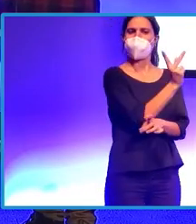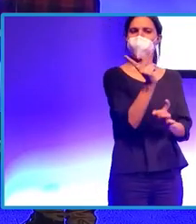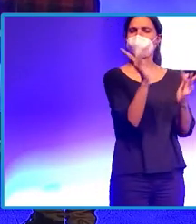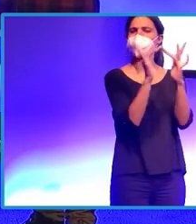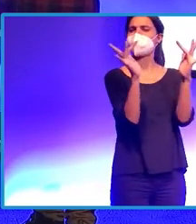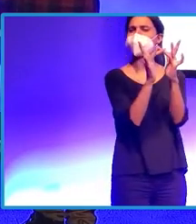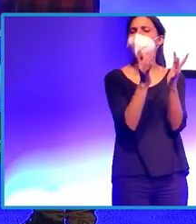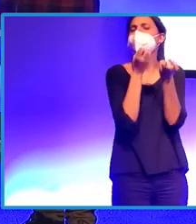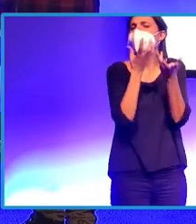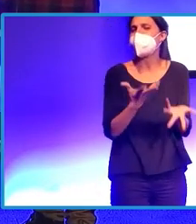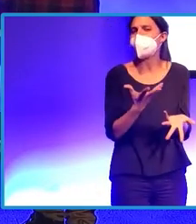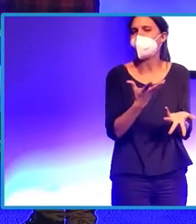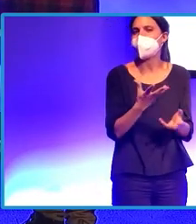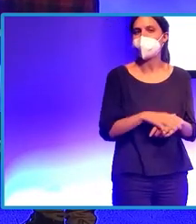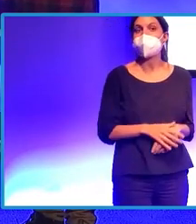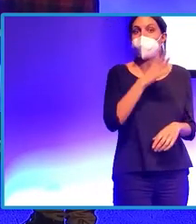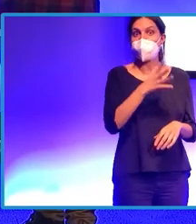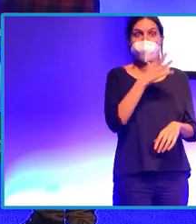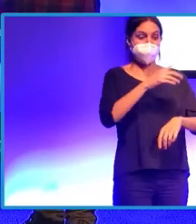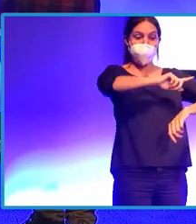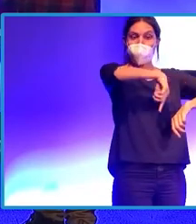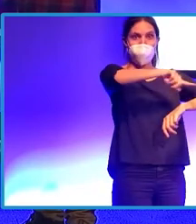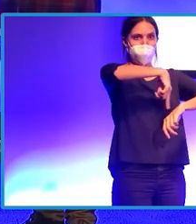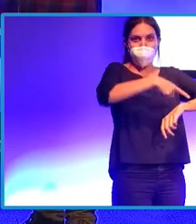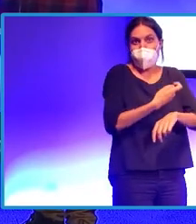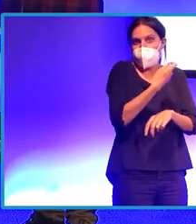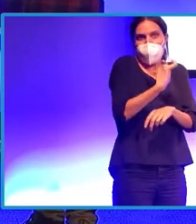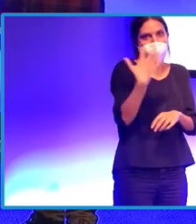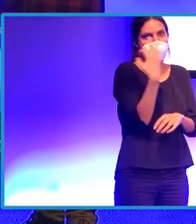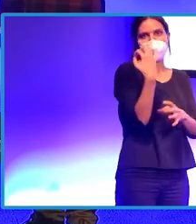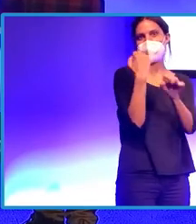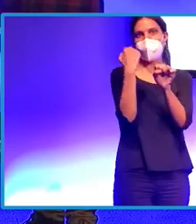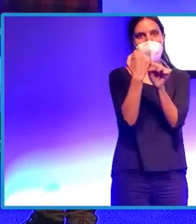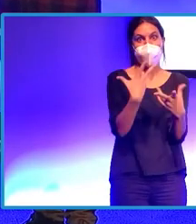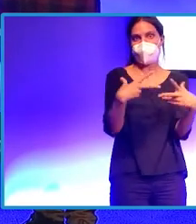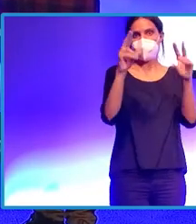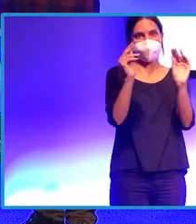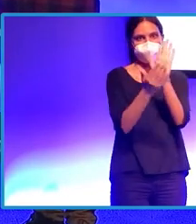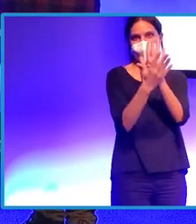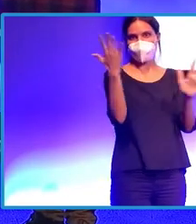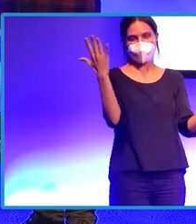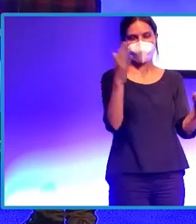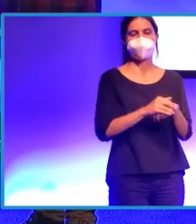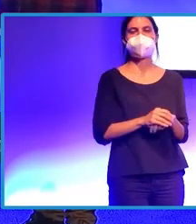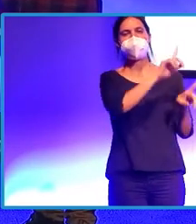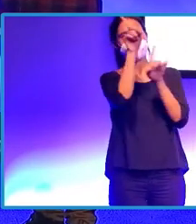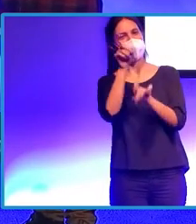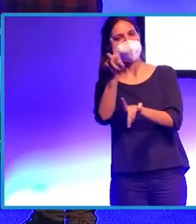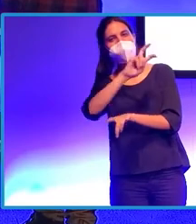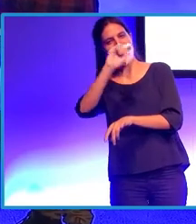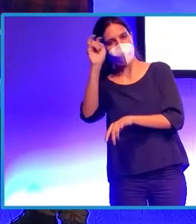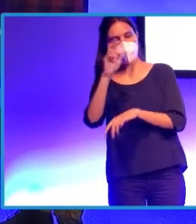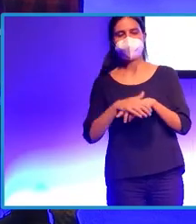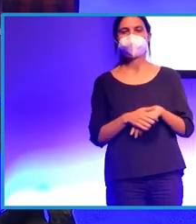de horas? Un par de horas. En unas pocas horas sacar el trabajo adelante. Y la otra pregunta, y ya listo, es,